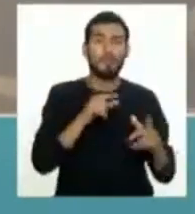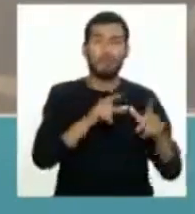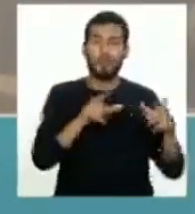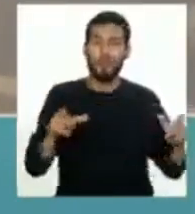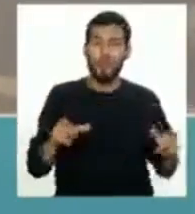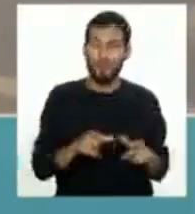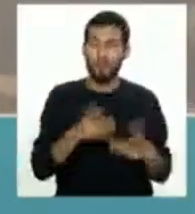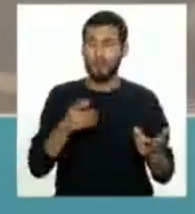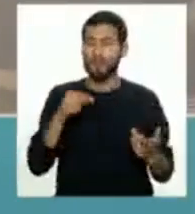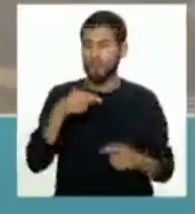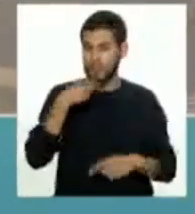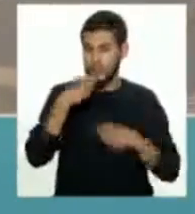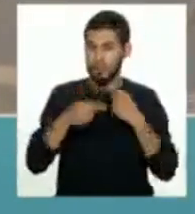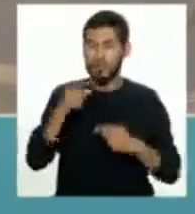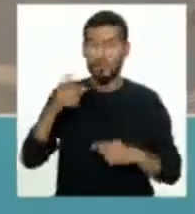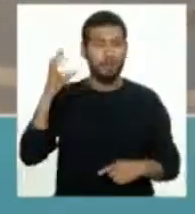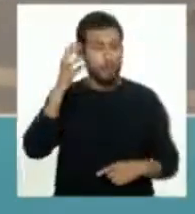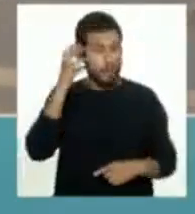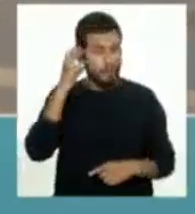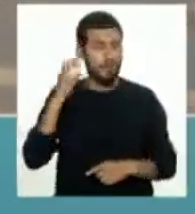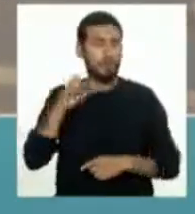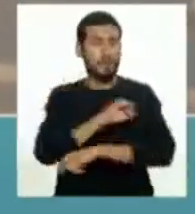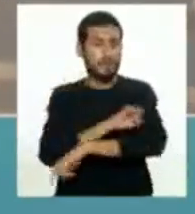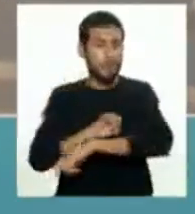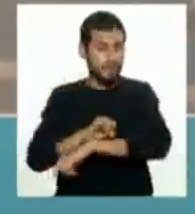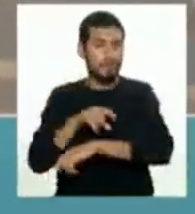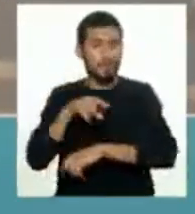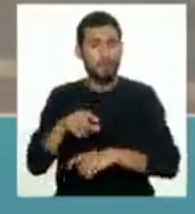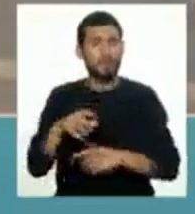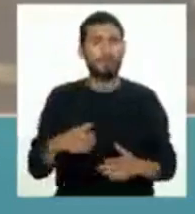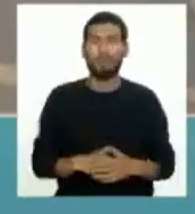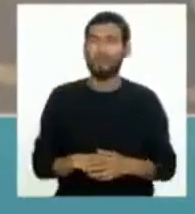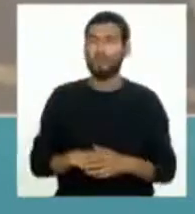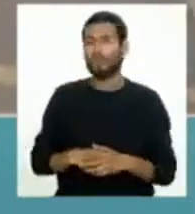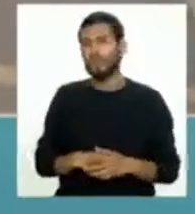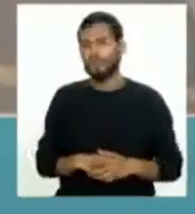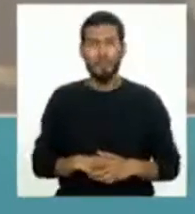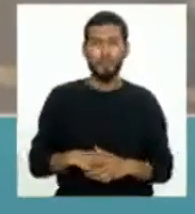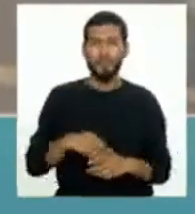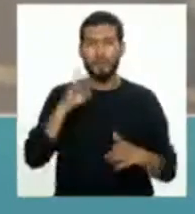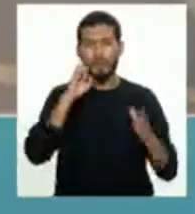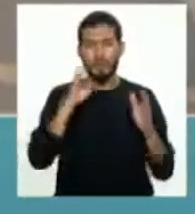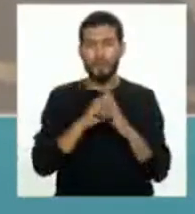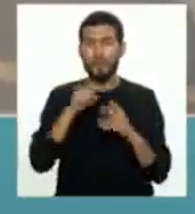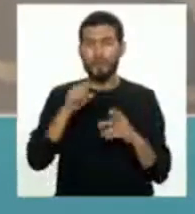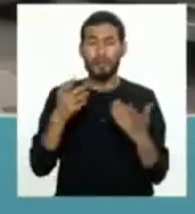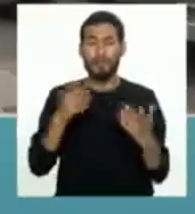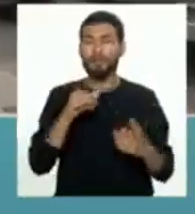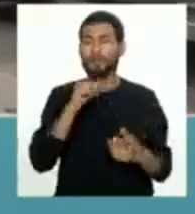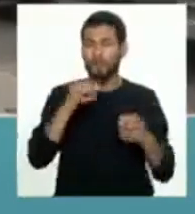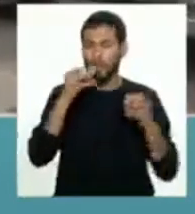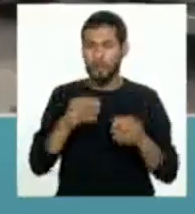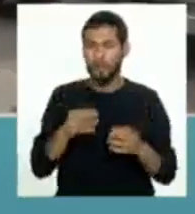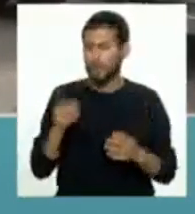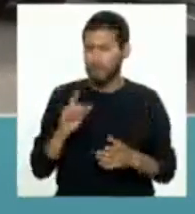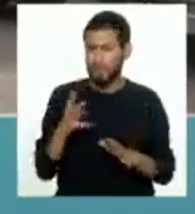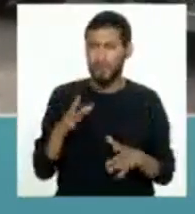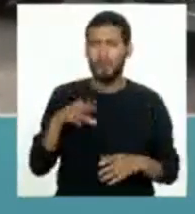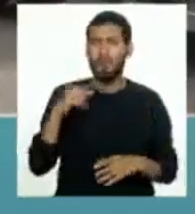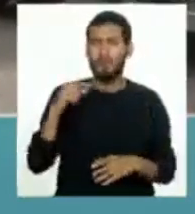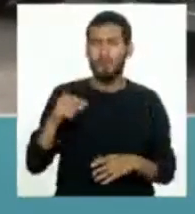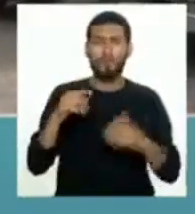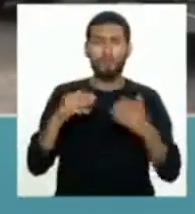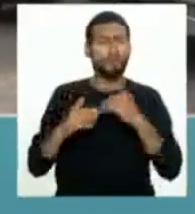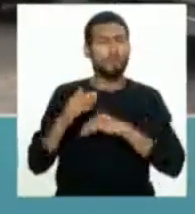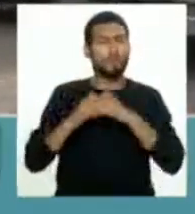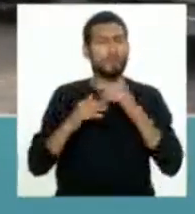distritos, como comentas, de Miraflores, San Isidro, ahí ya, por ejemplo, el efecto de la informalidad no es tanto, porque estamos hablando